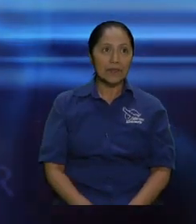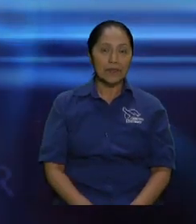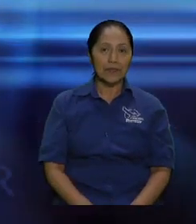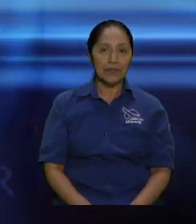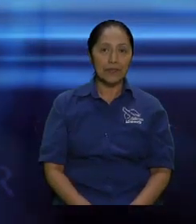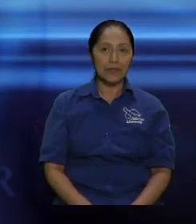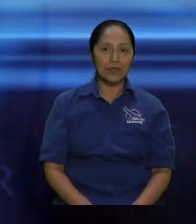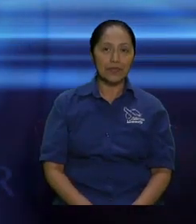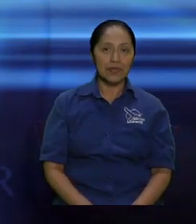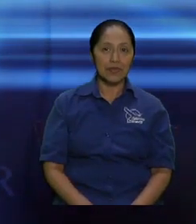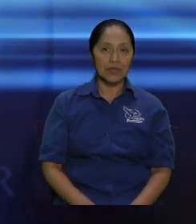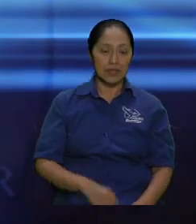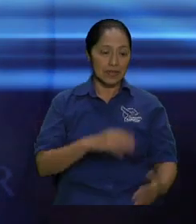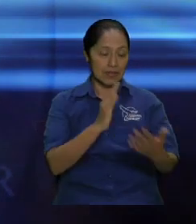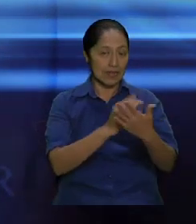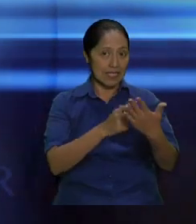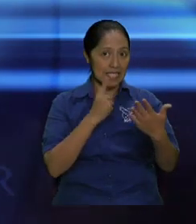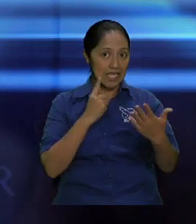su alma